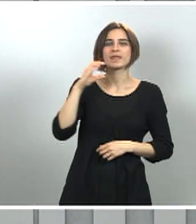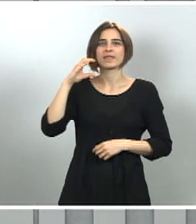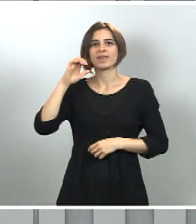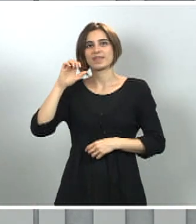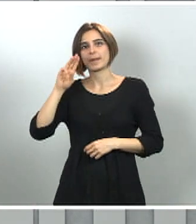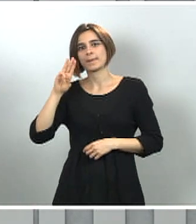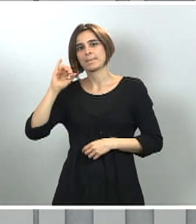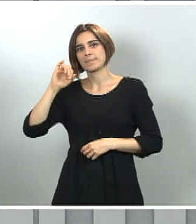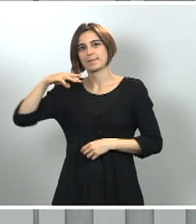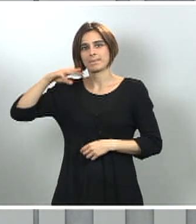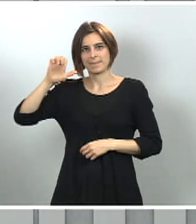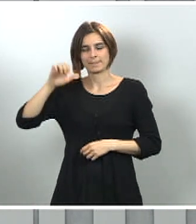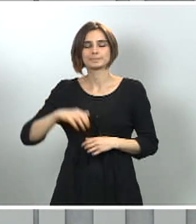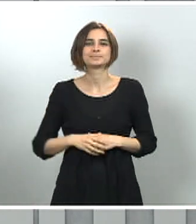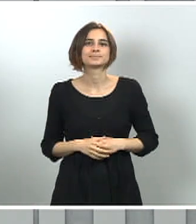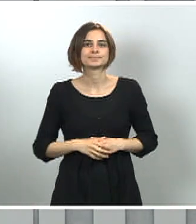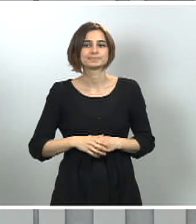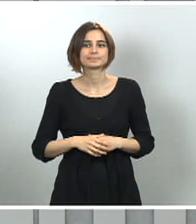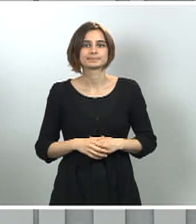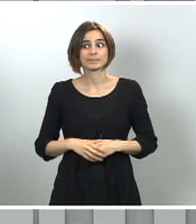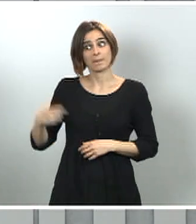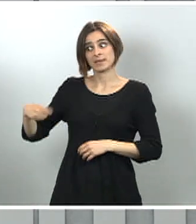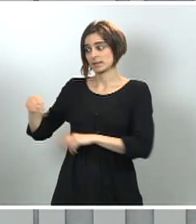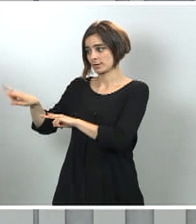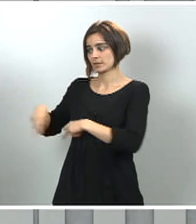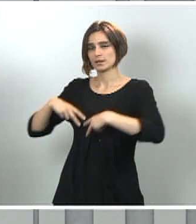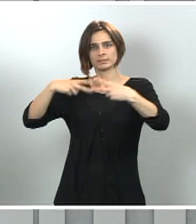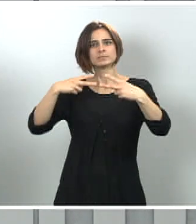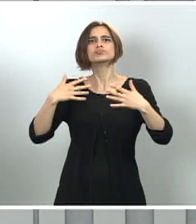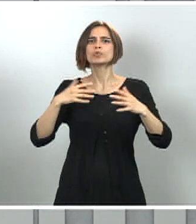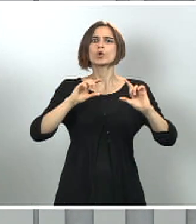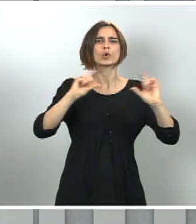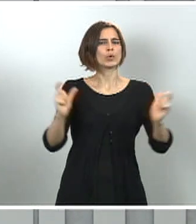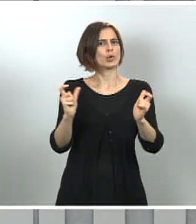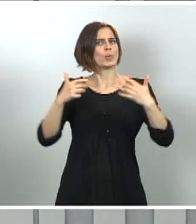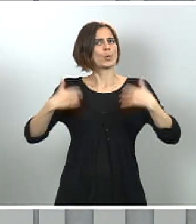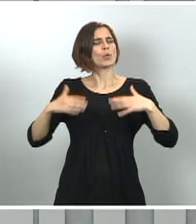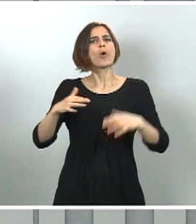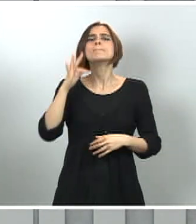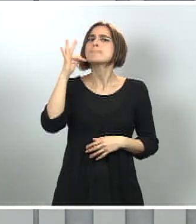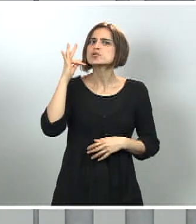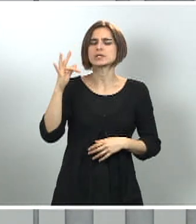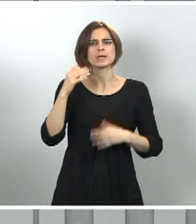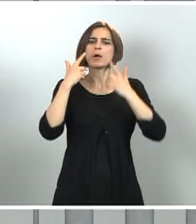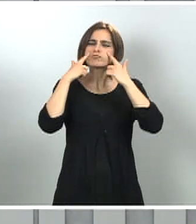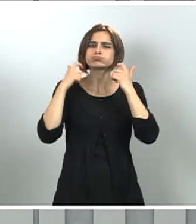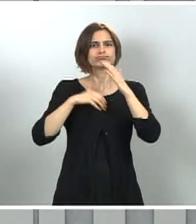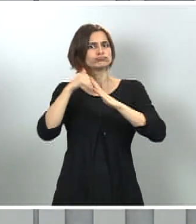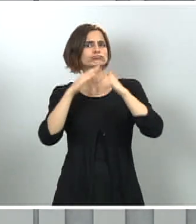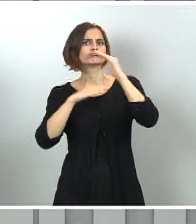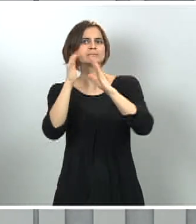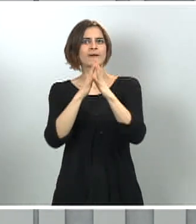presidente, que fue una reunión muy constructiva, un entorno donde se pudo constatar el apoyo de estas